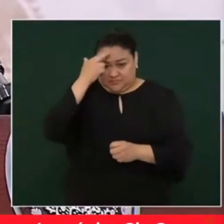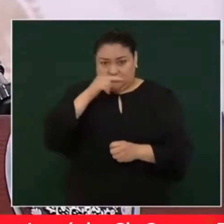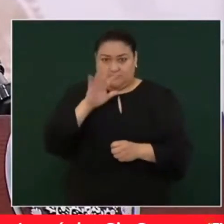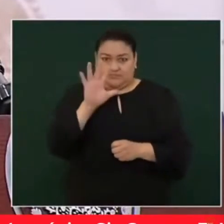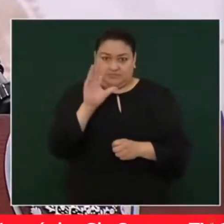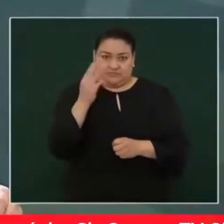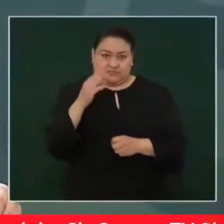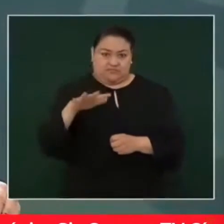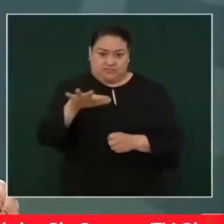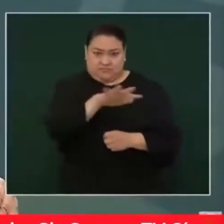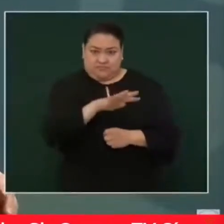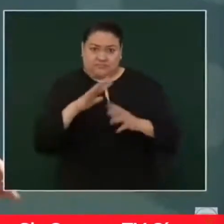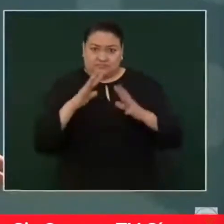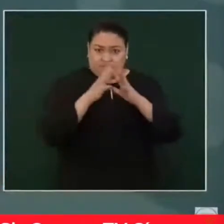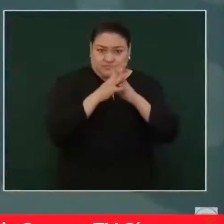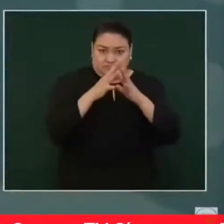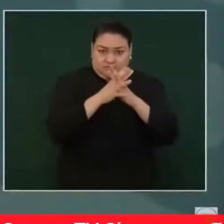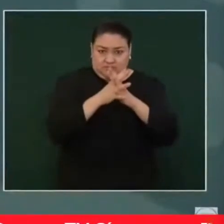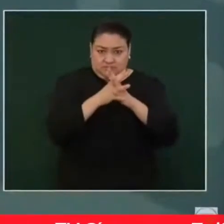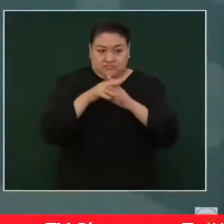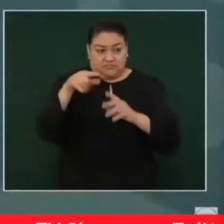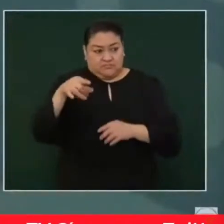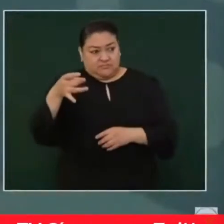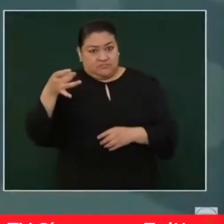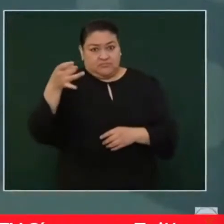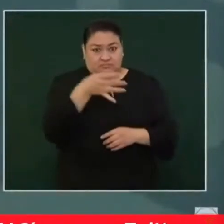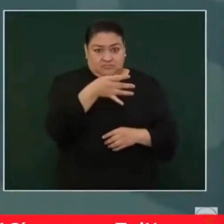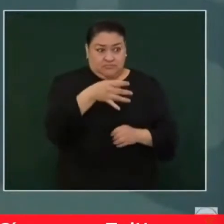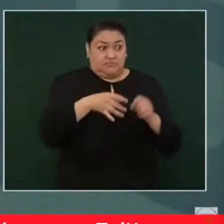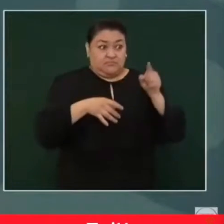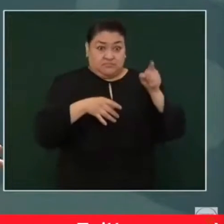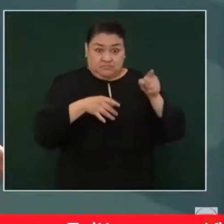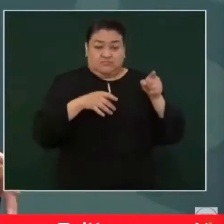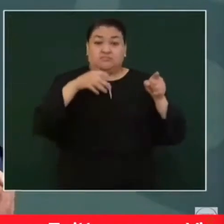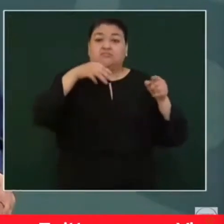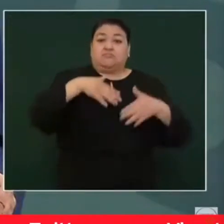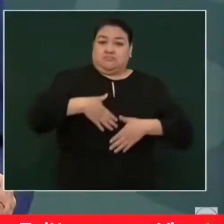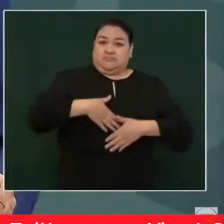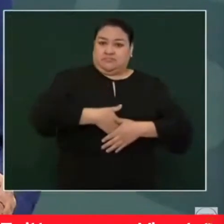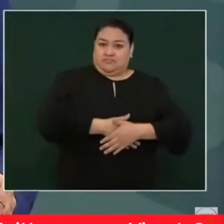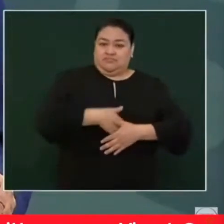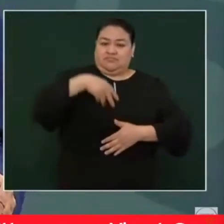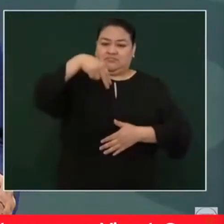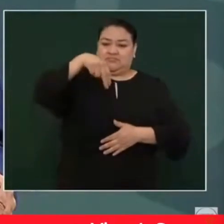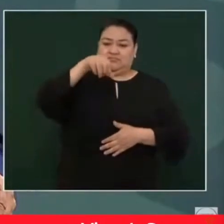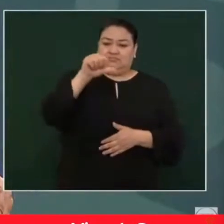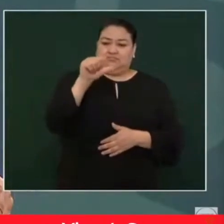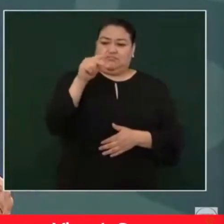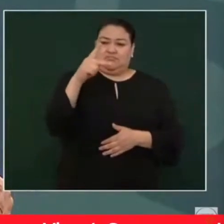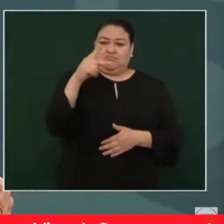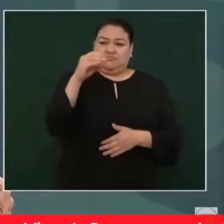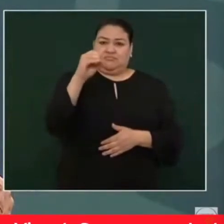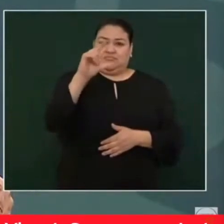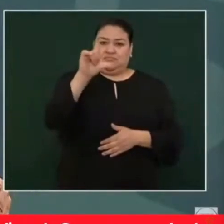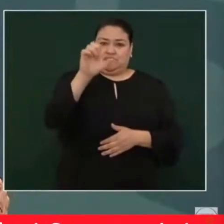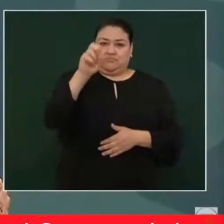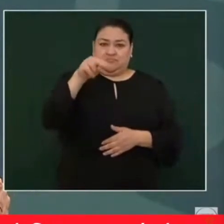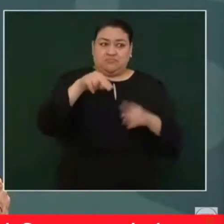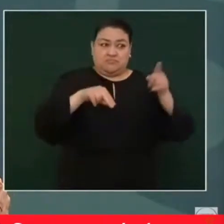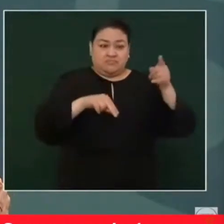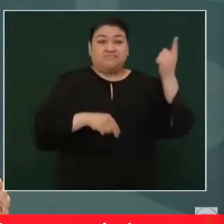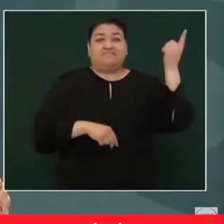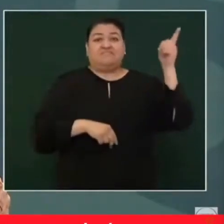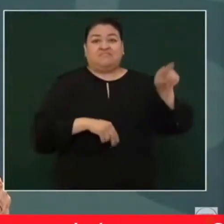derrota Napoleón III envió más